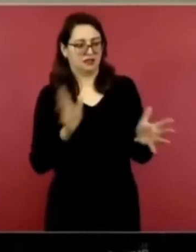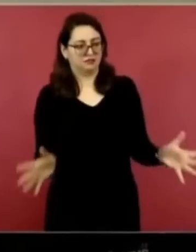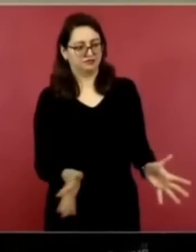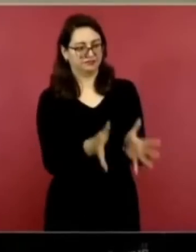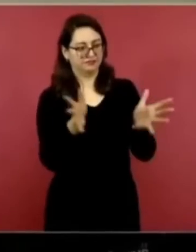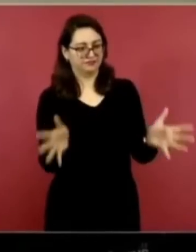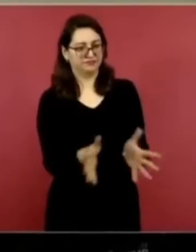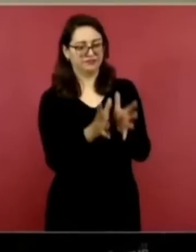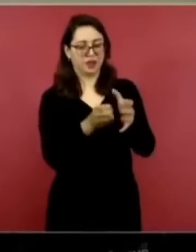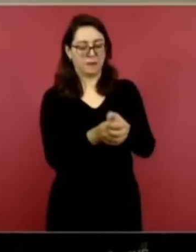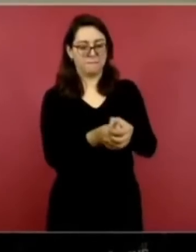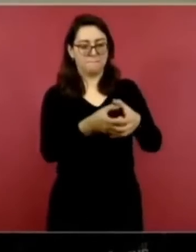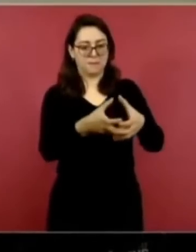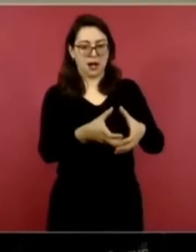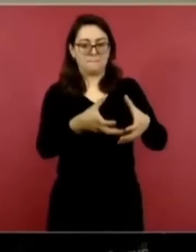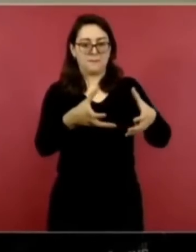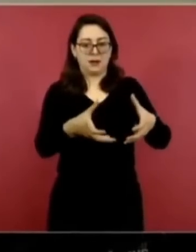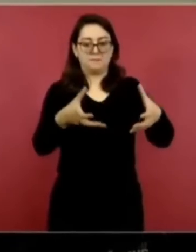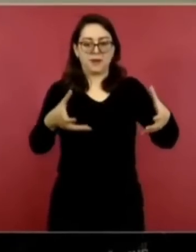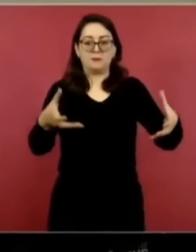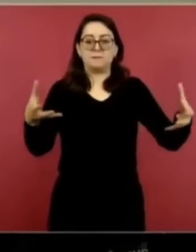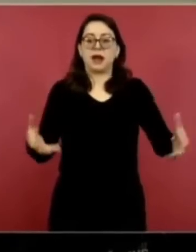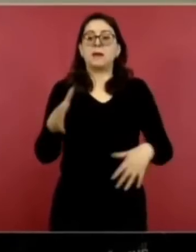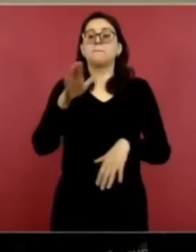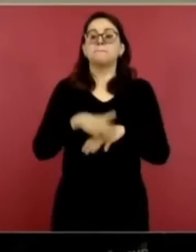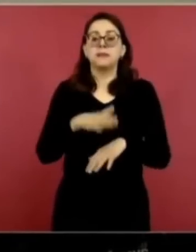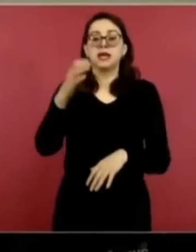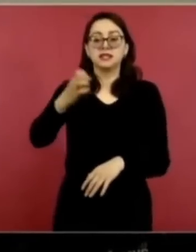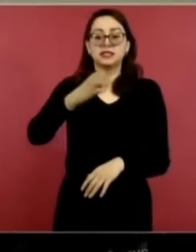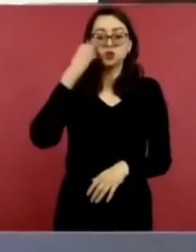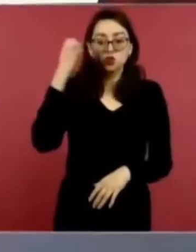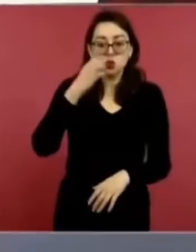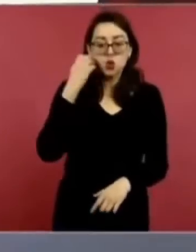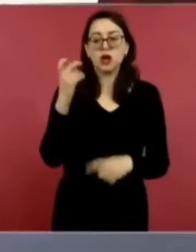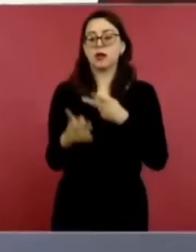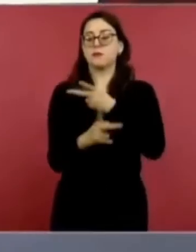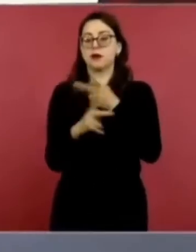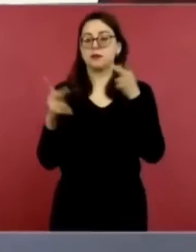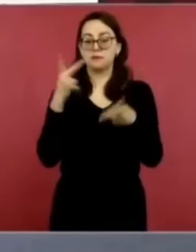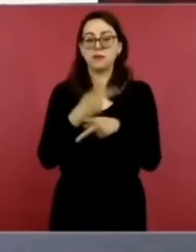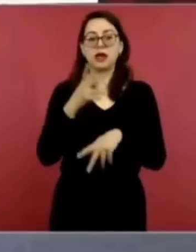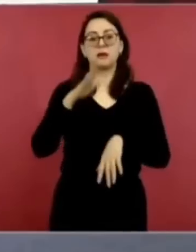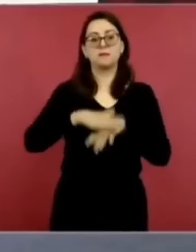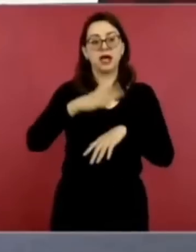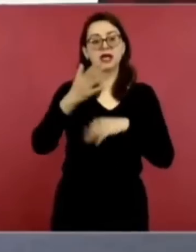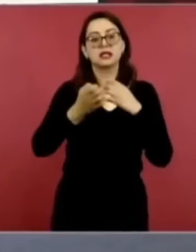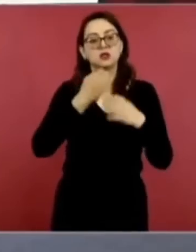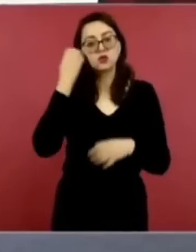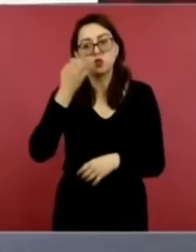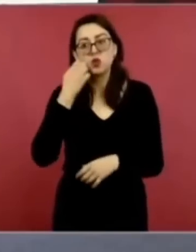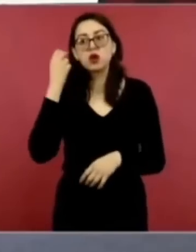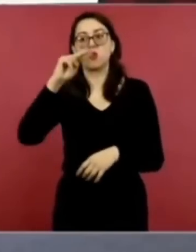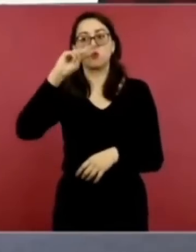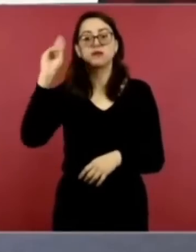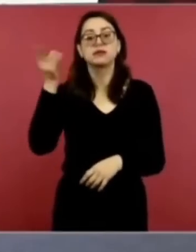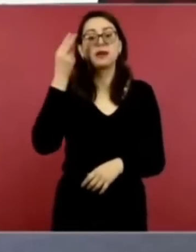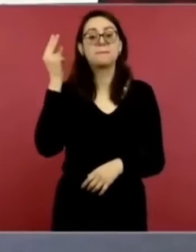el número de escuelas, sobre todo de nivel superior, del sector privado.